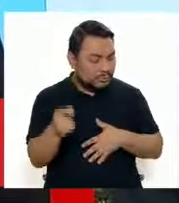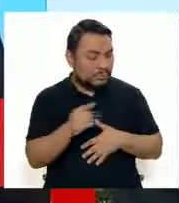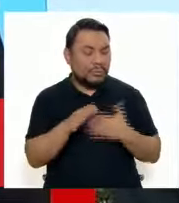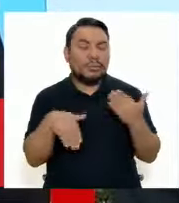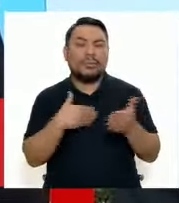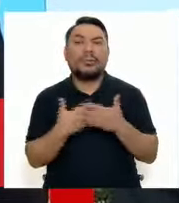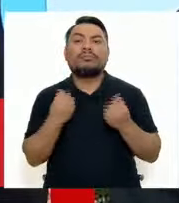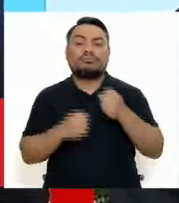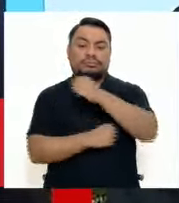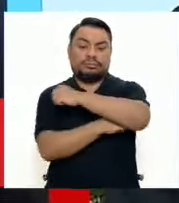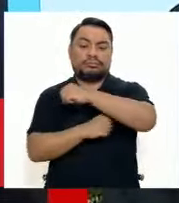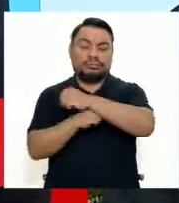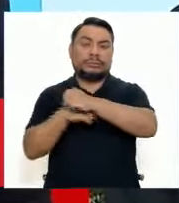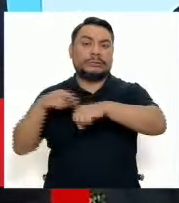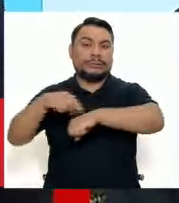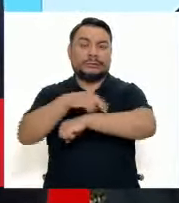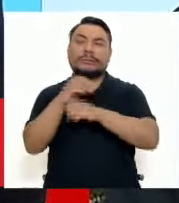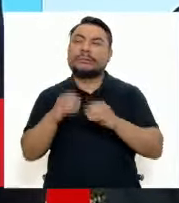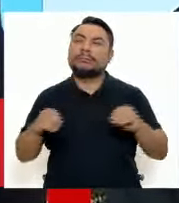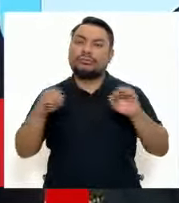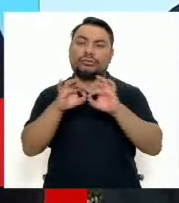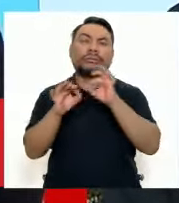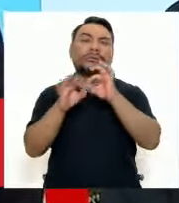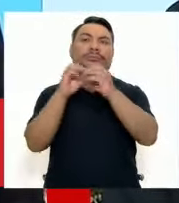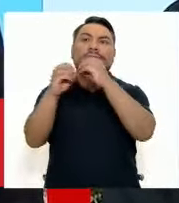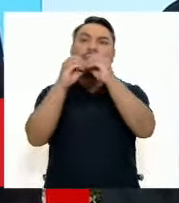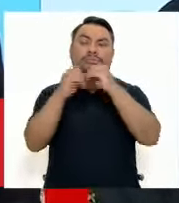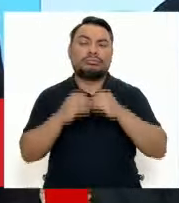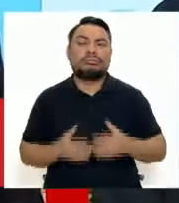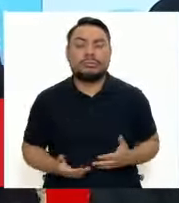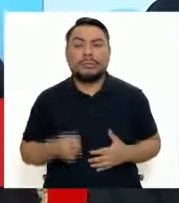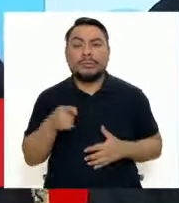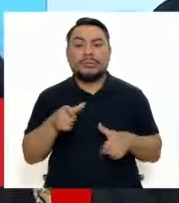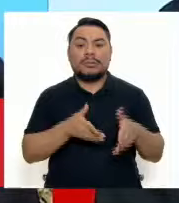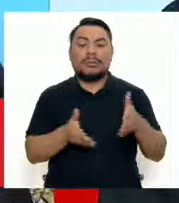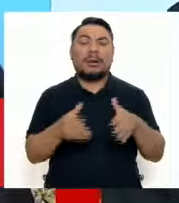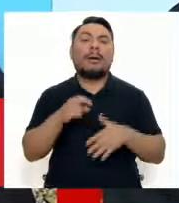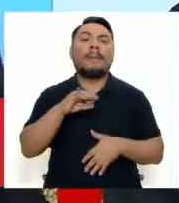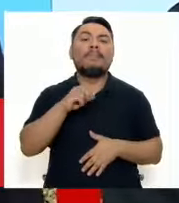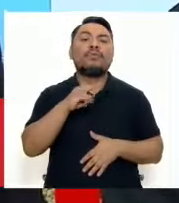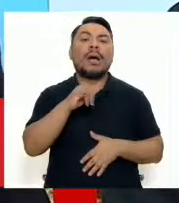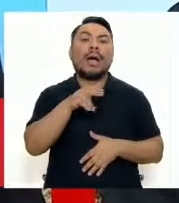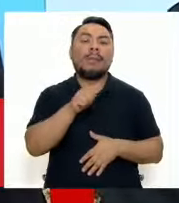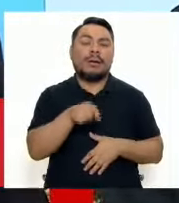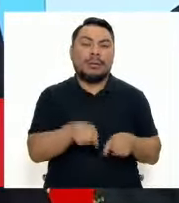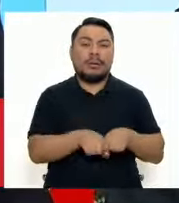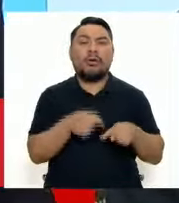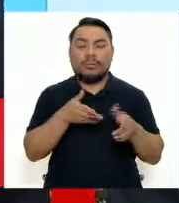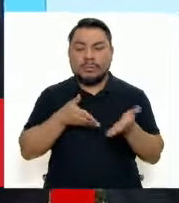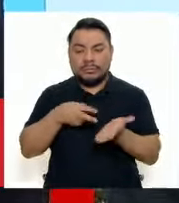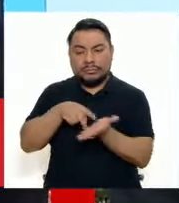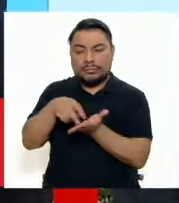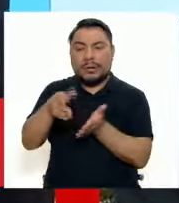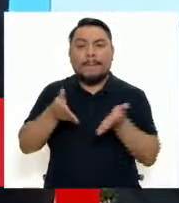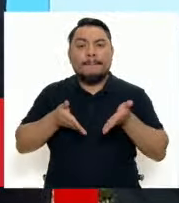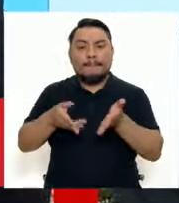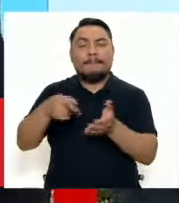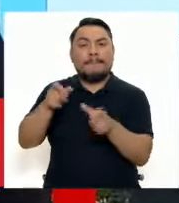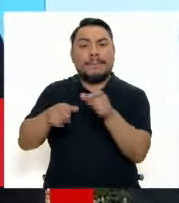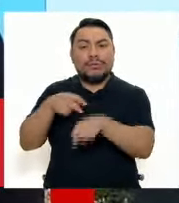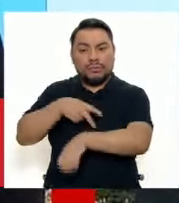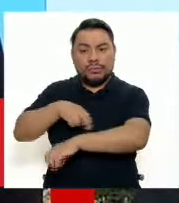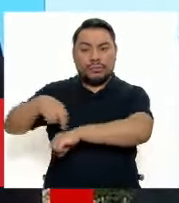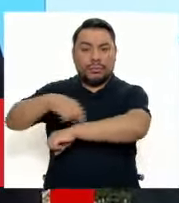sobre todo muchos puentes peatonales y también intercambios viales, que es el caso de Bujama, y otros pasos a desnivel que también ayudan mucho